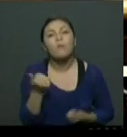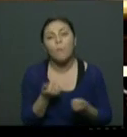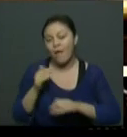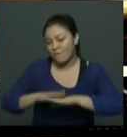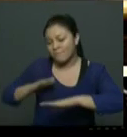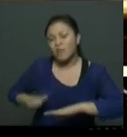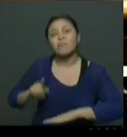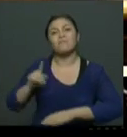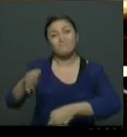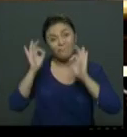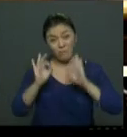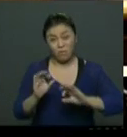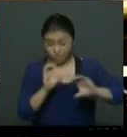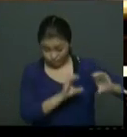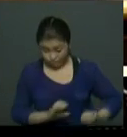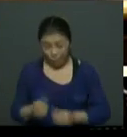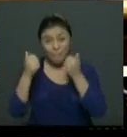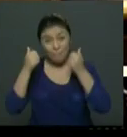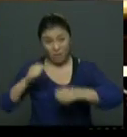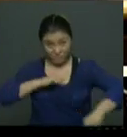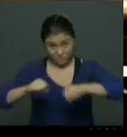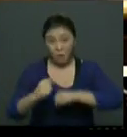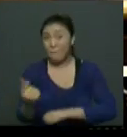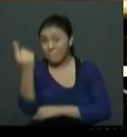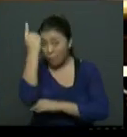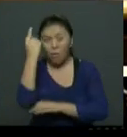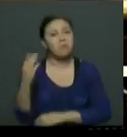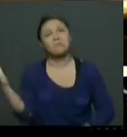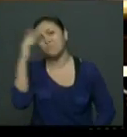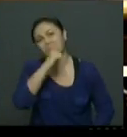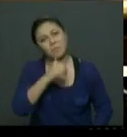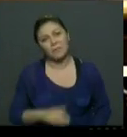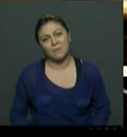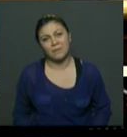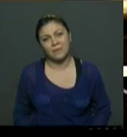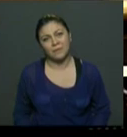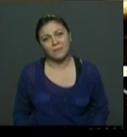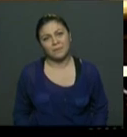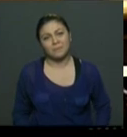y, por supuesto, su mirada clientelar de la misma.